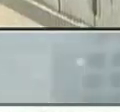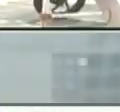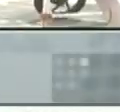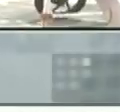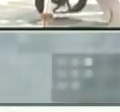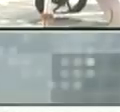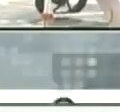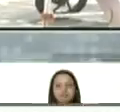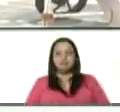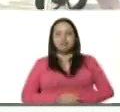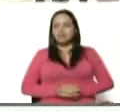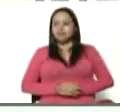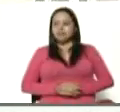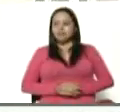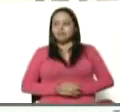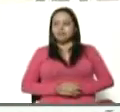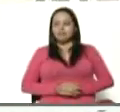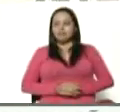tranquilidad.